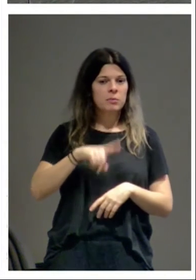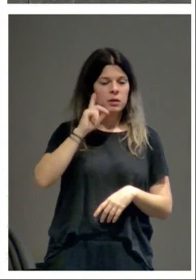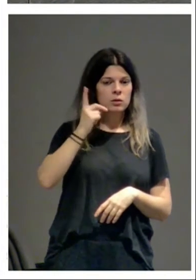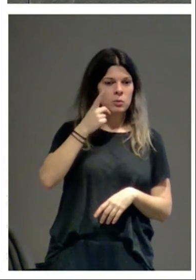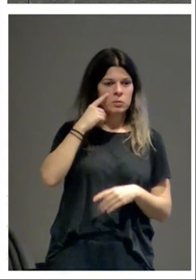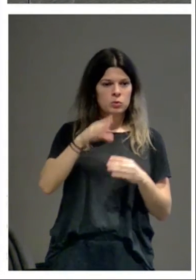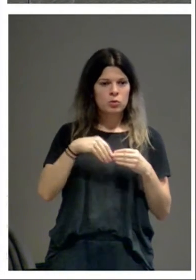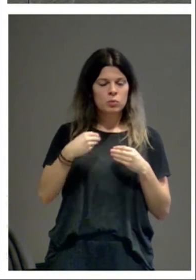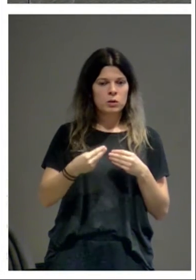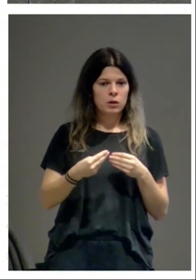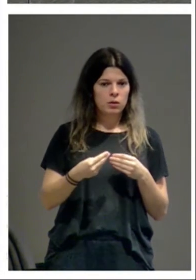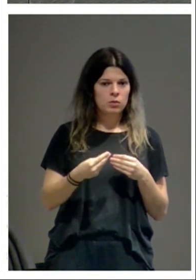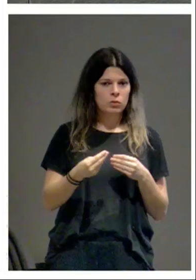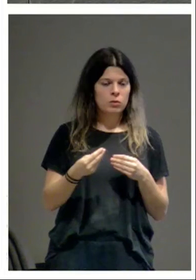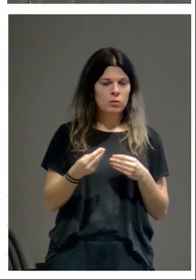documentación.